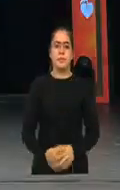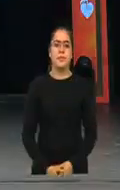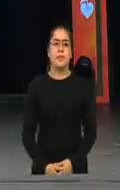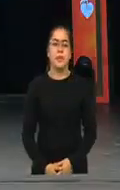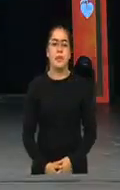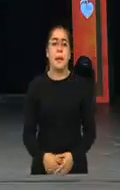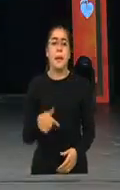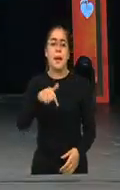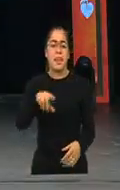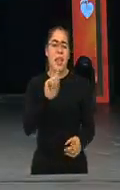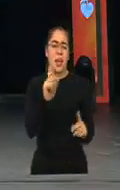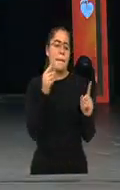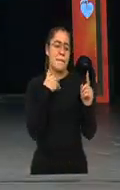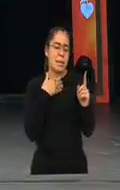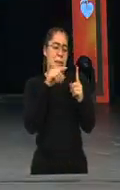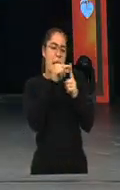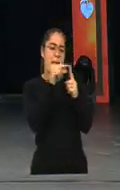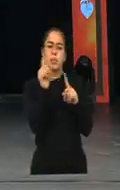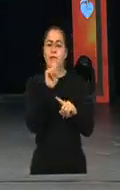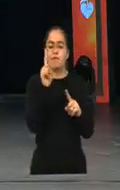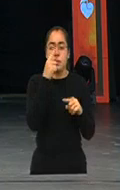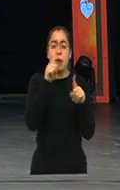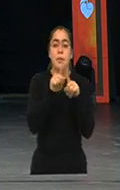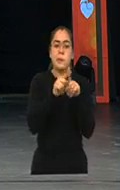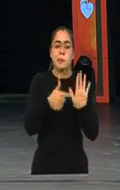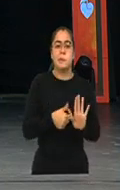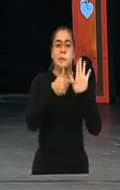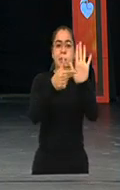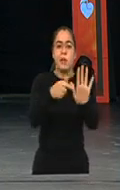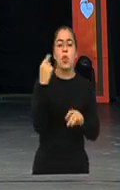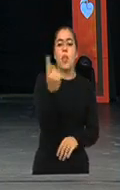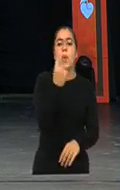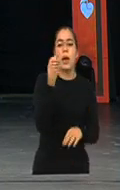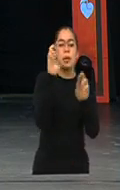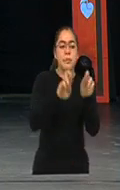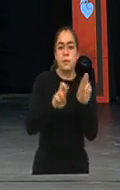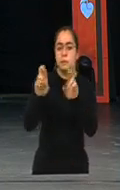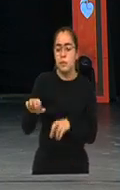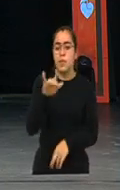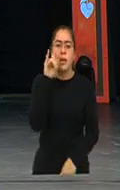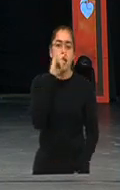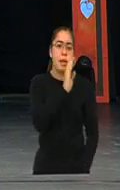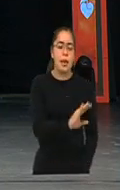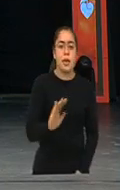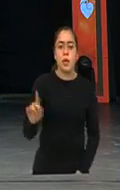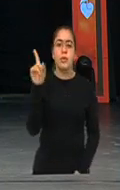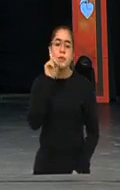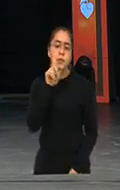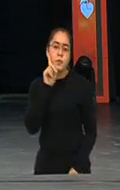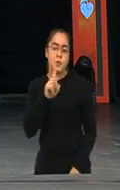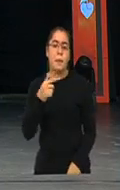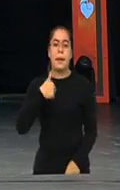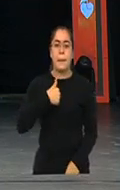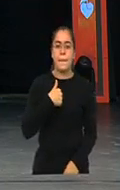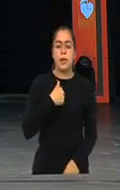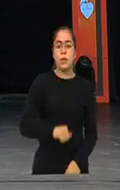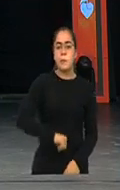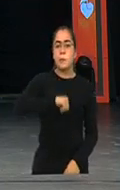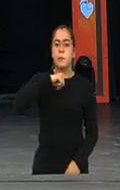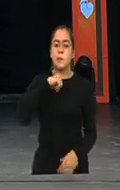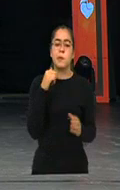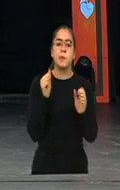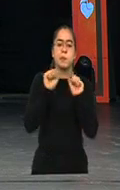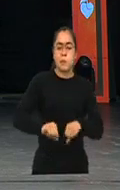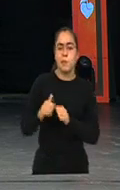ejemplos claros con los testimonios de todas esas personas, niños, niñas, adolescentes rehabilitados y para mí es un gran honor acompañarlos esta